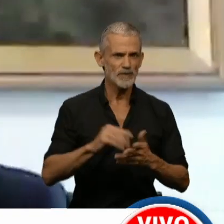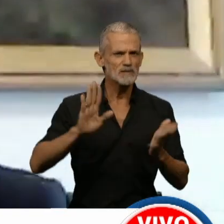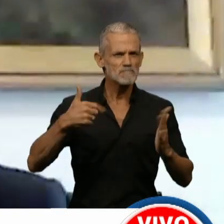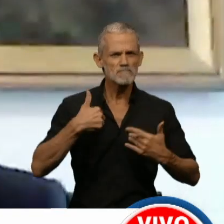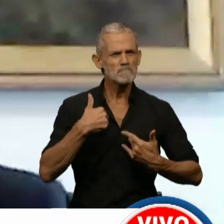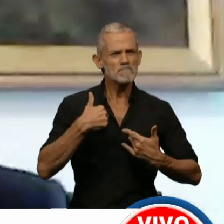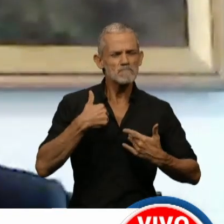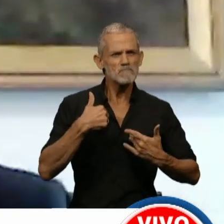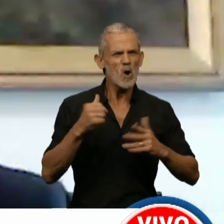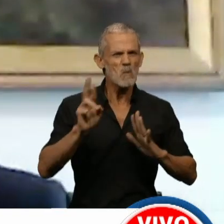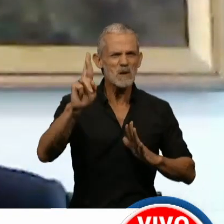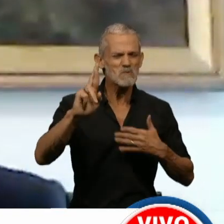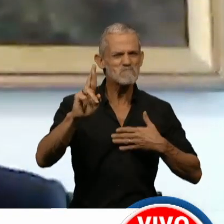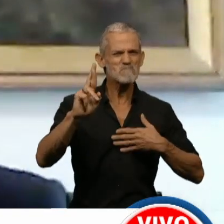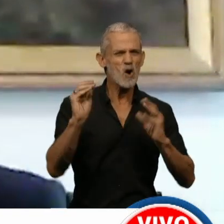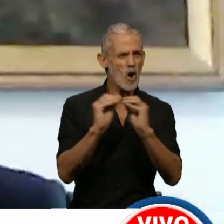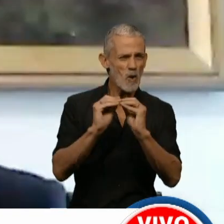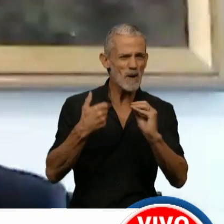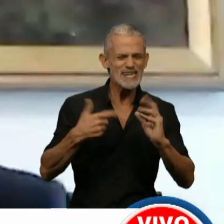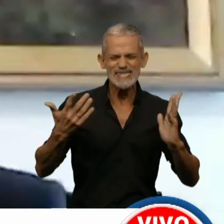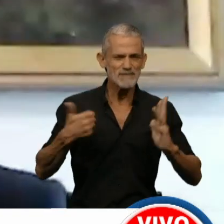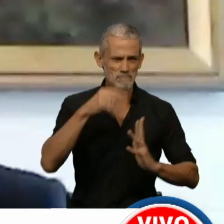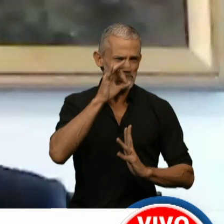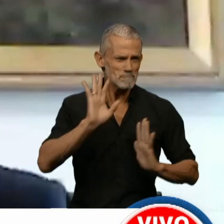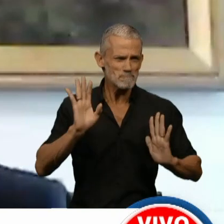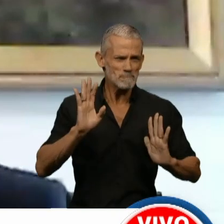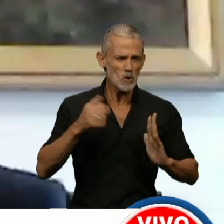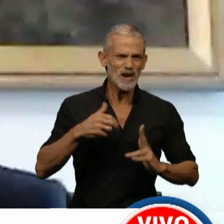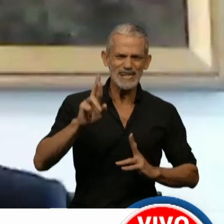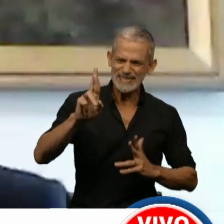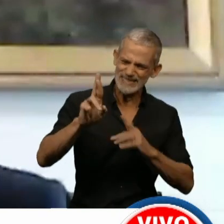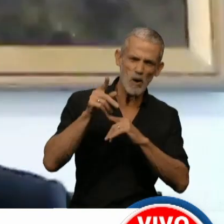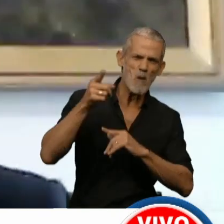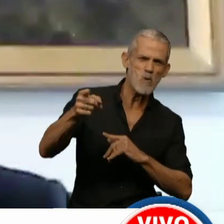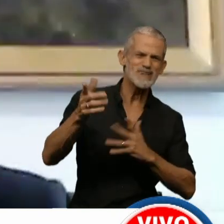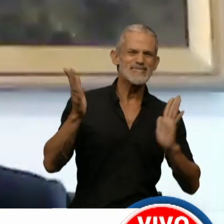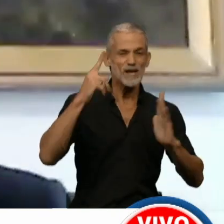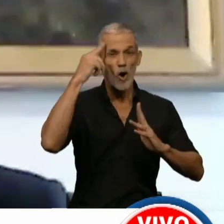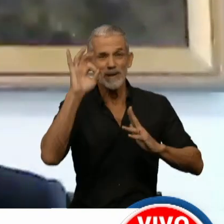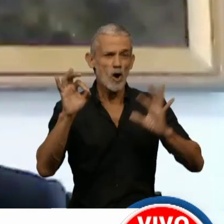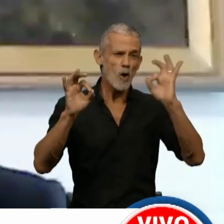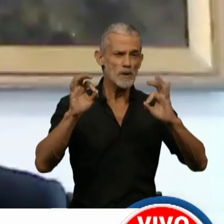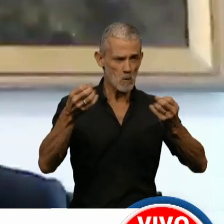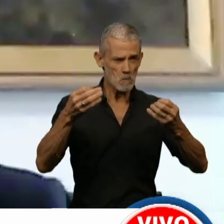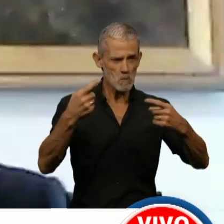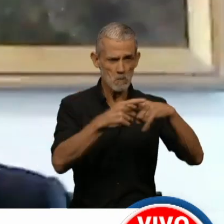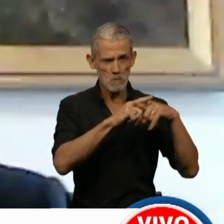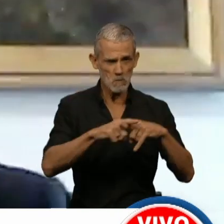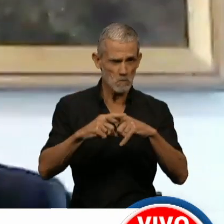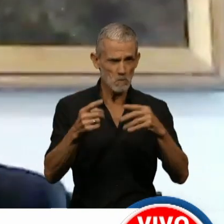No acostumbra ser cuestiones de privilegio contra colegas. Jamás. Porque me parece que las ideologías políticas se debaten,